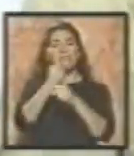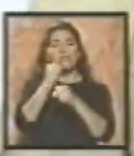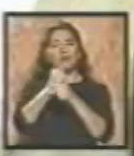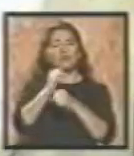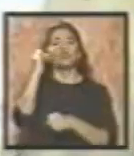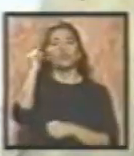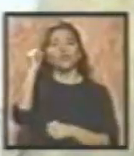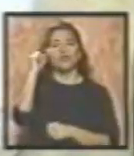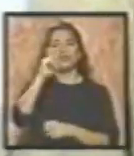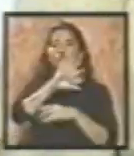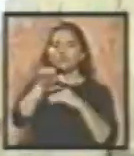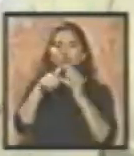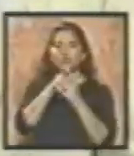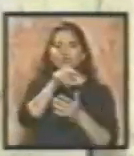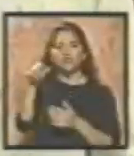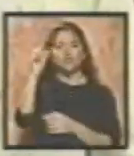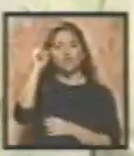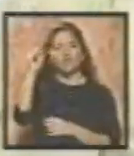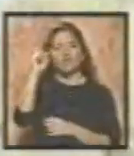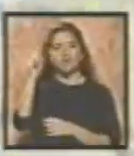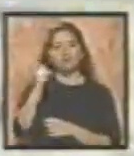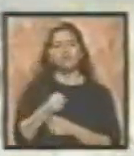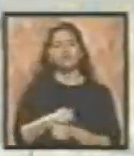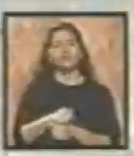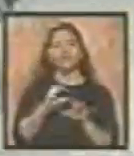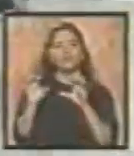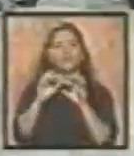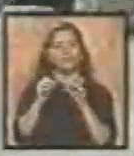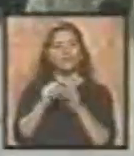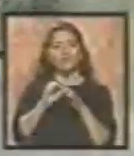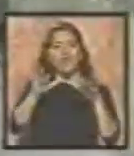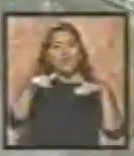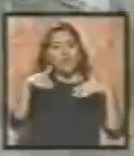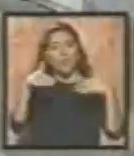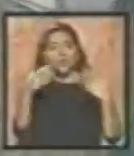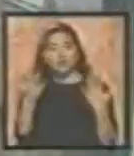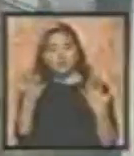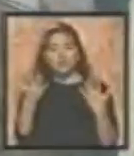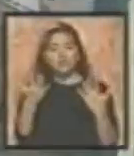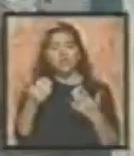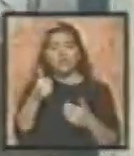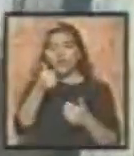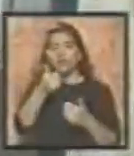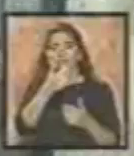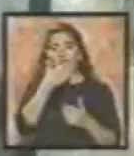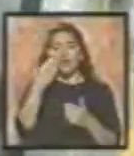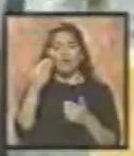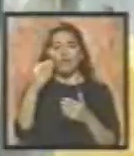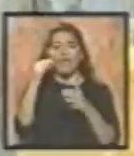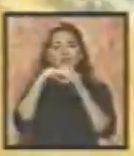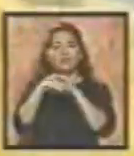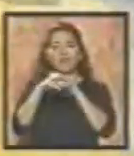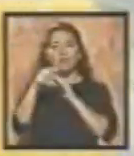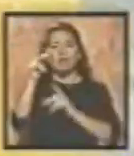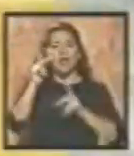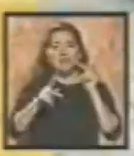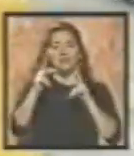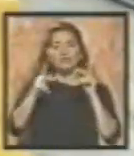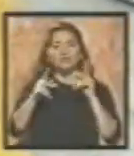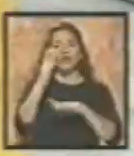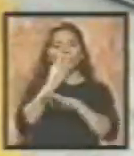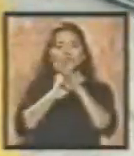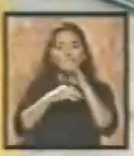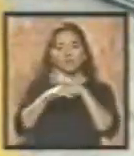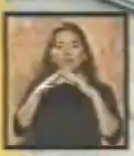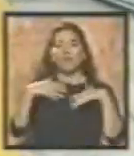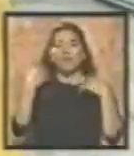un derecho, y todos estos derechos son vulnerados al no existir las suficientes condiciones de accesibilidad para que las personas con discapacidad